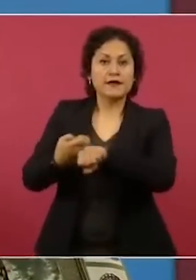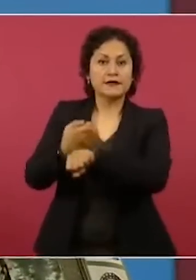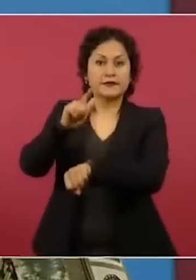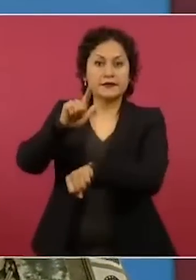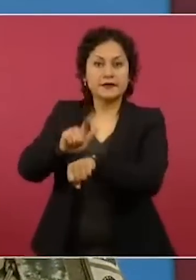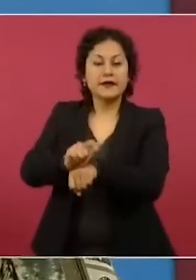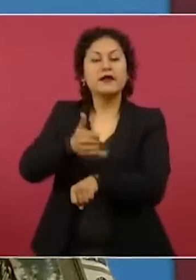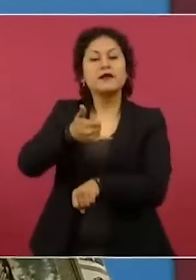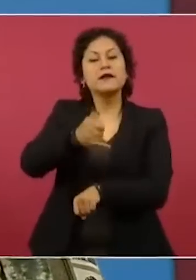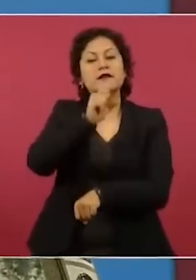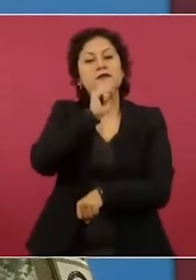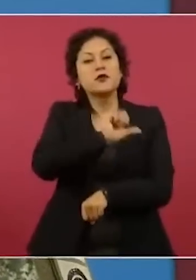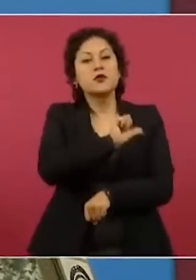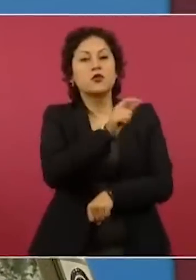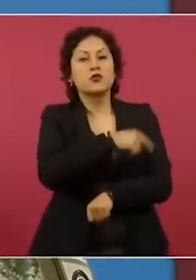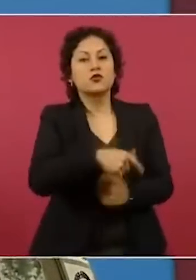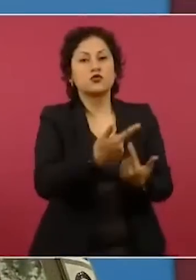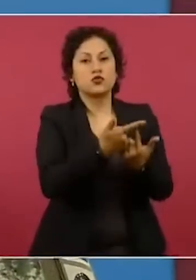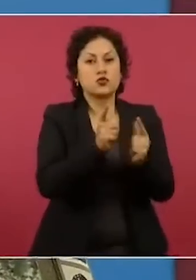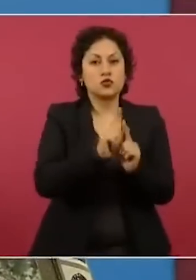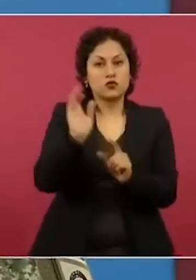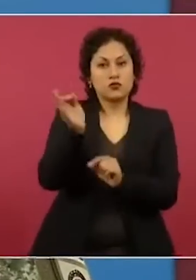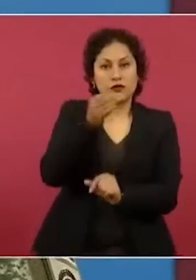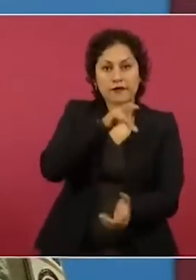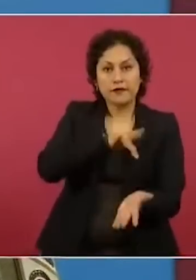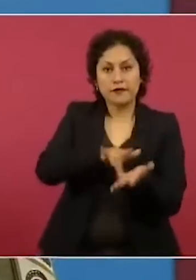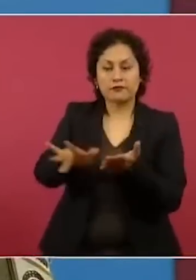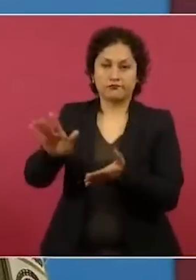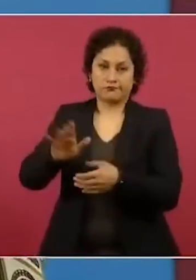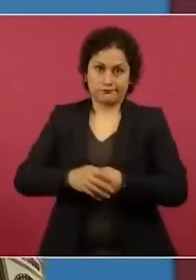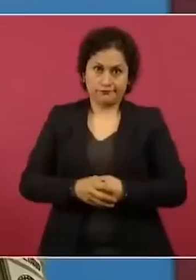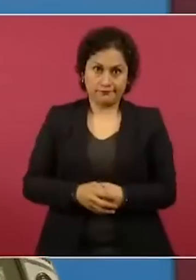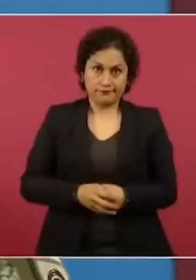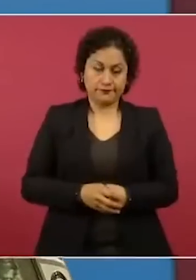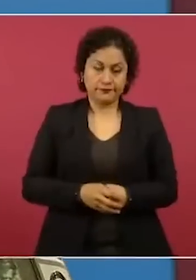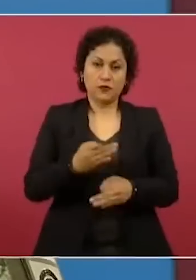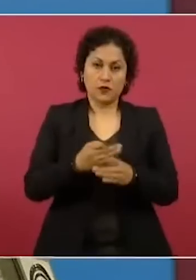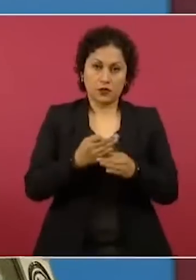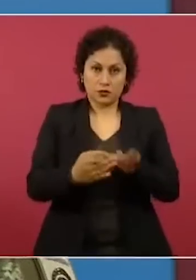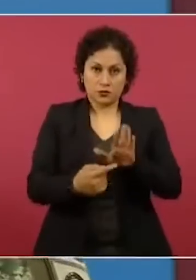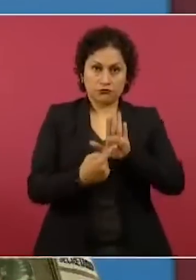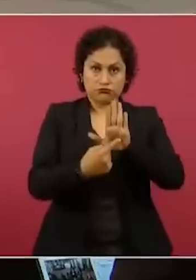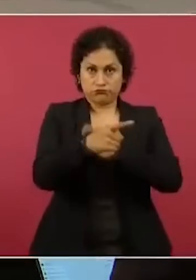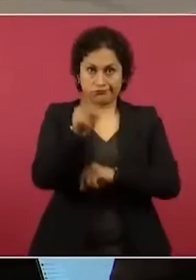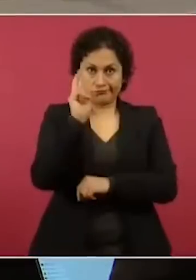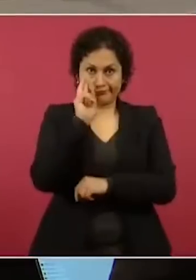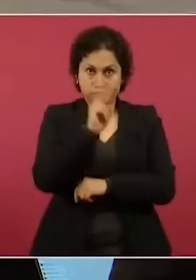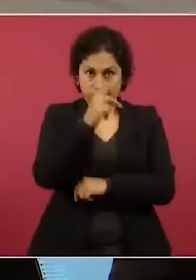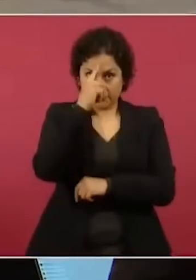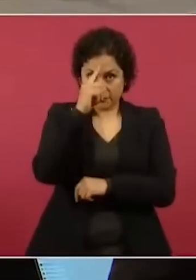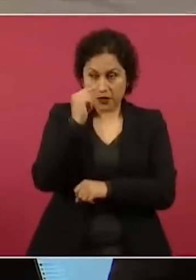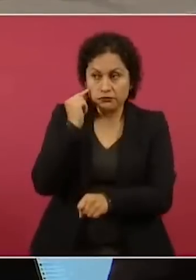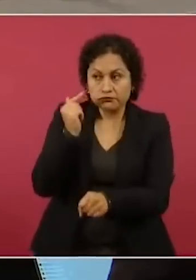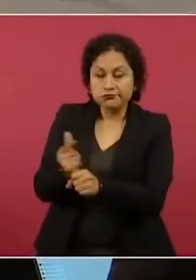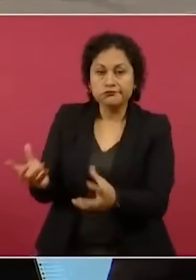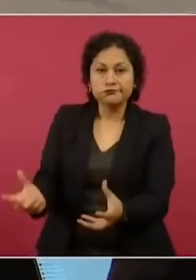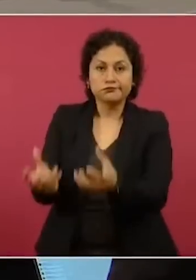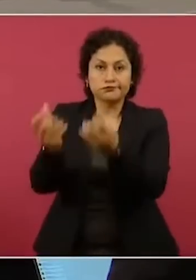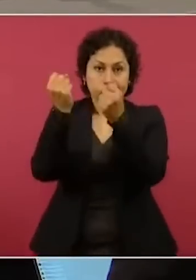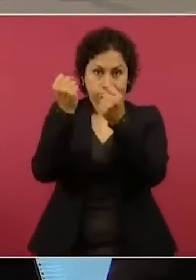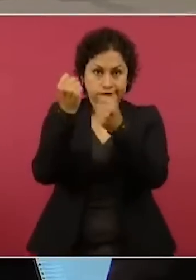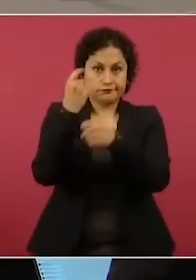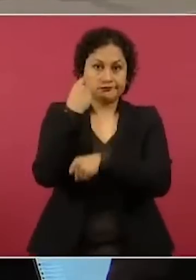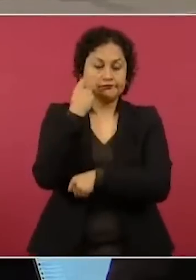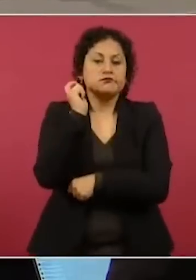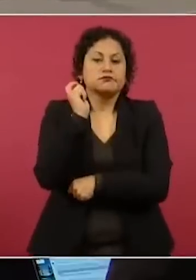las vamos a informar para lograr su localización. Los resultados fueron aquí